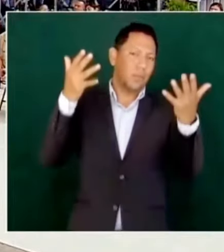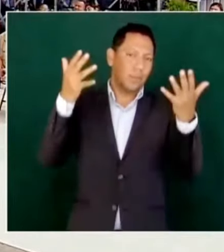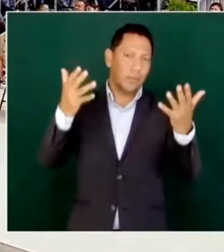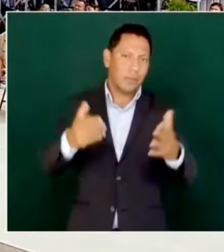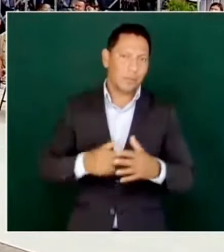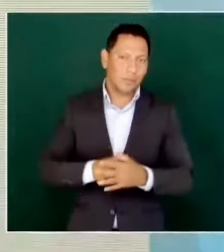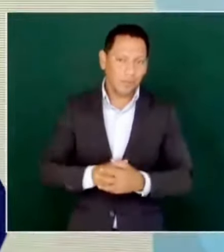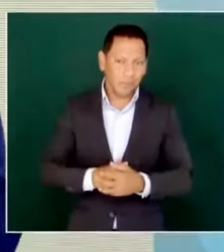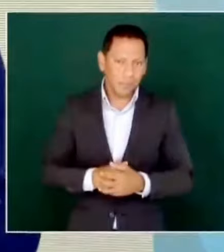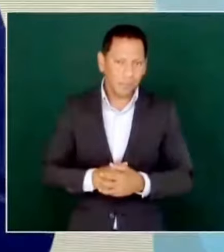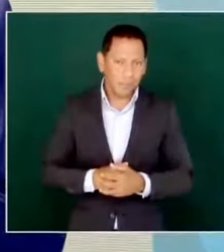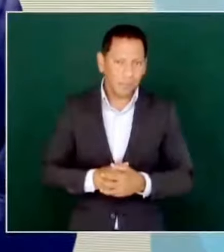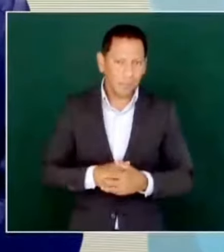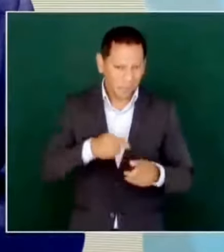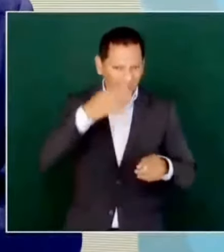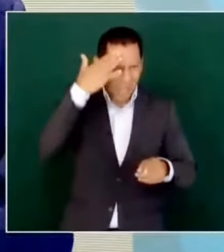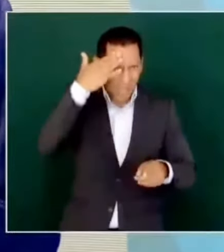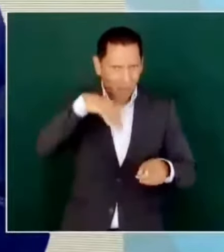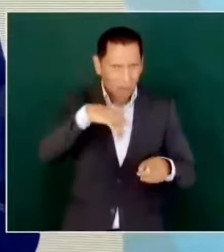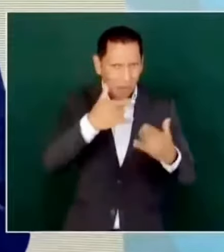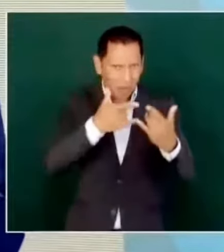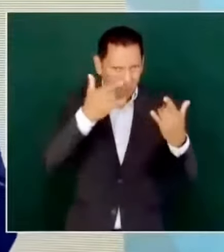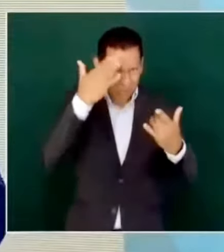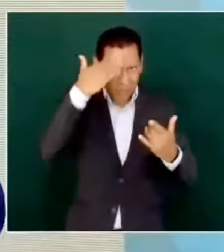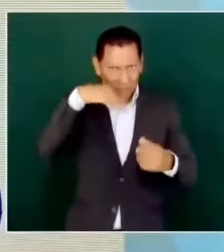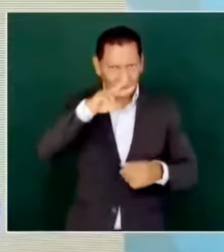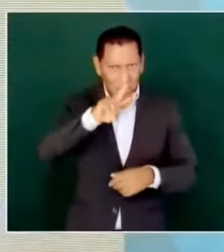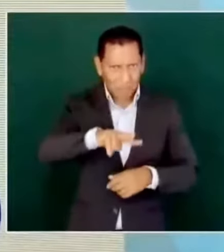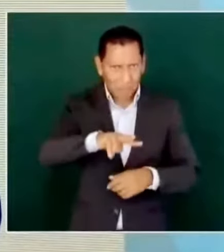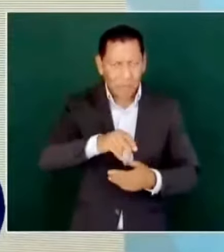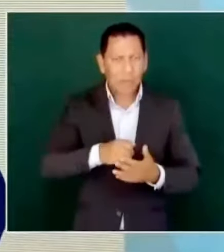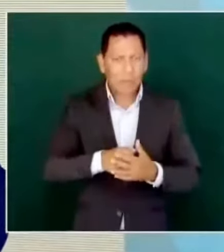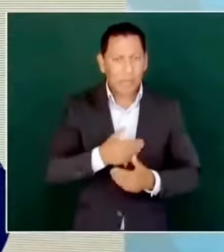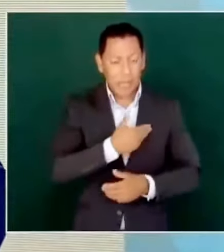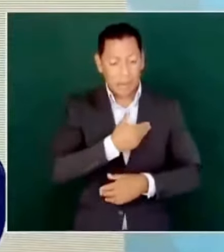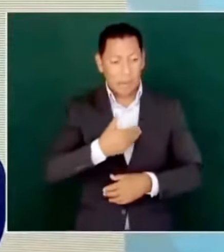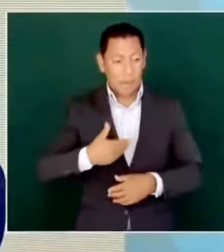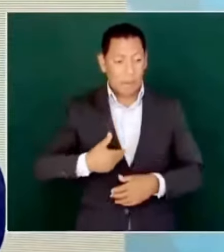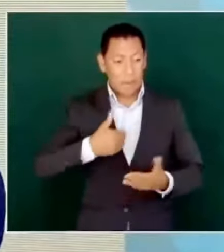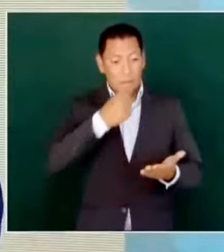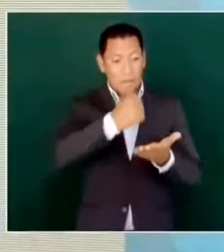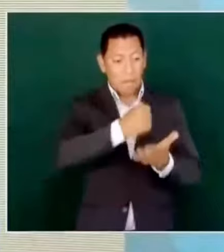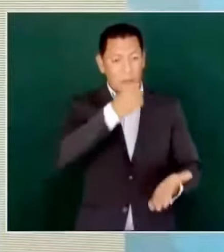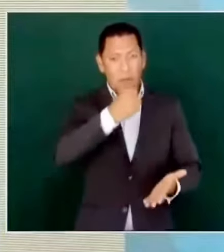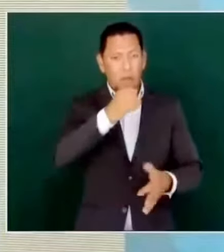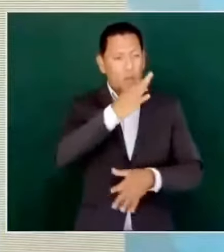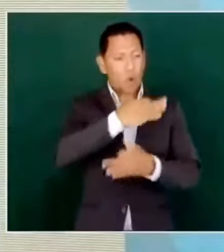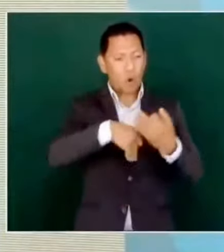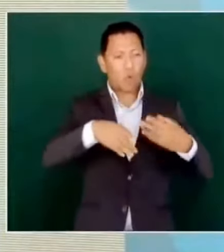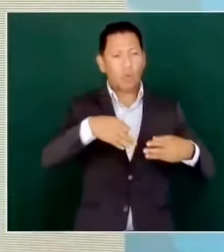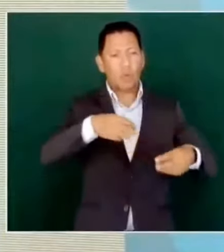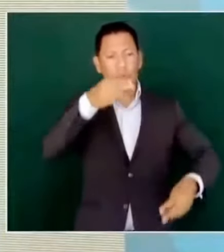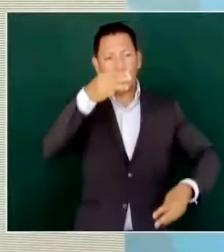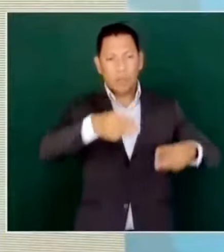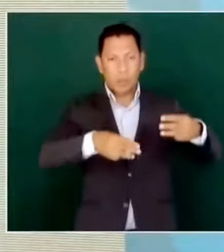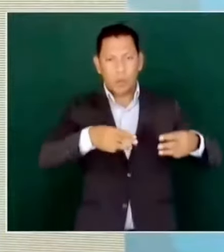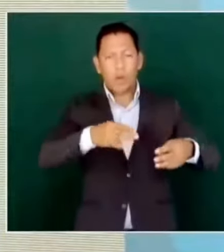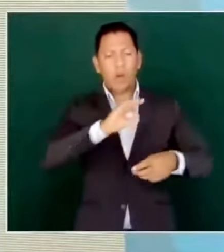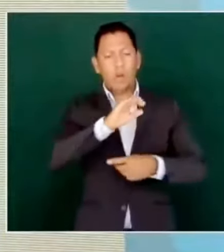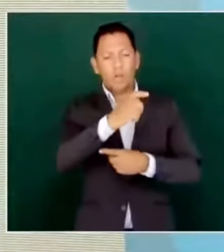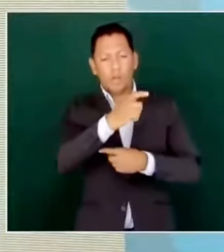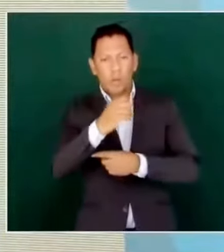Ya saben ustedes, el presidente de la Corte, todos los ministros de la Corte, Fox, el